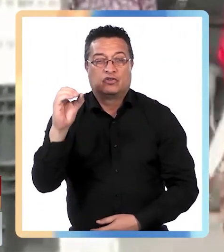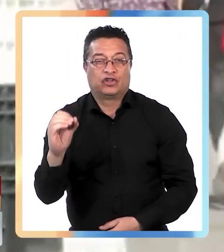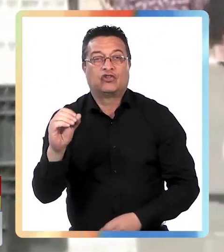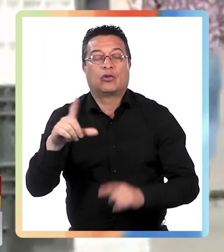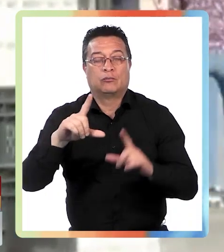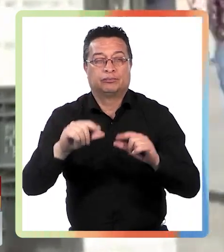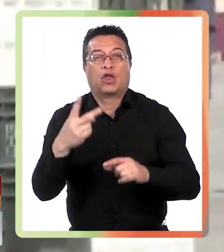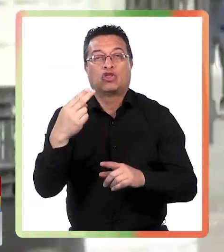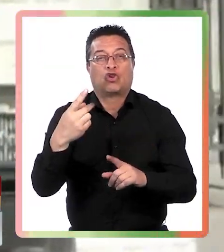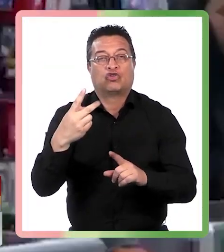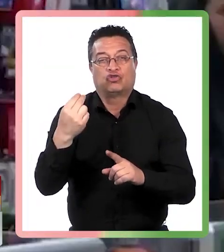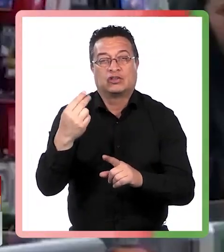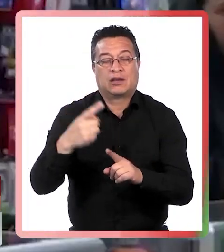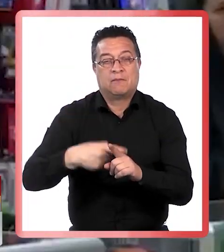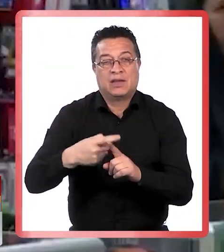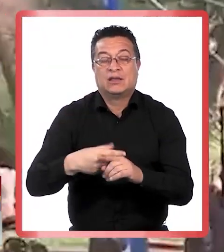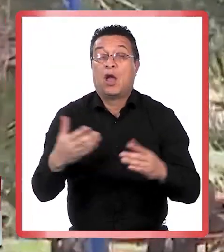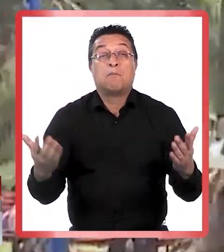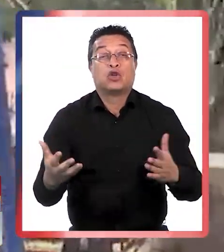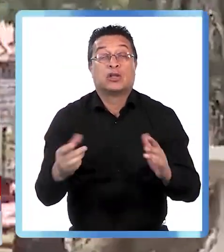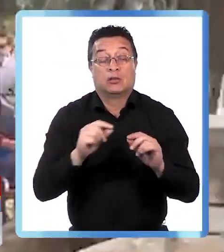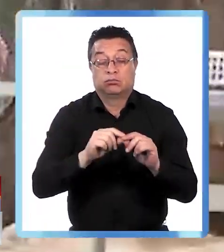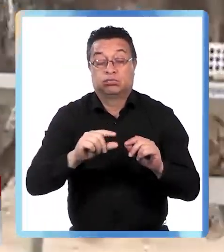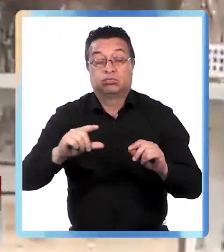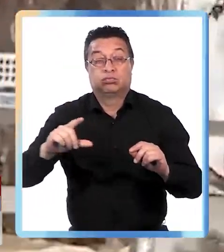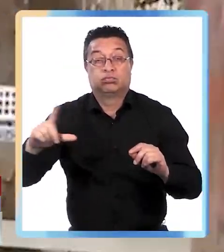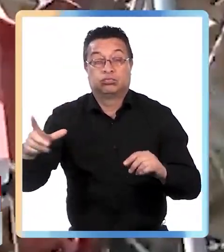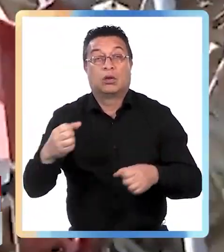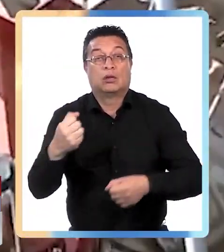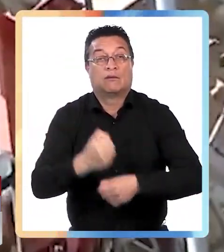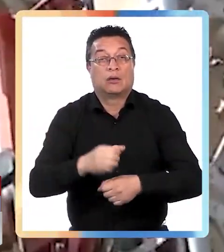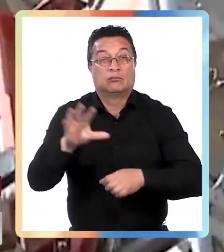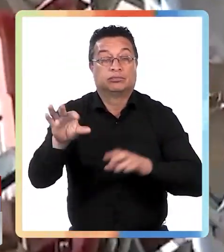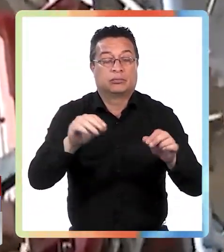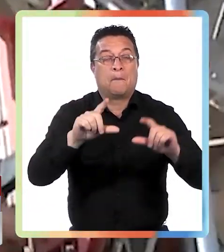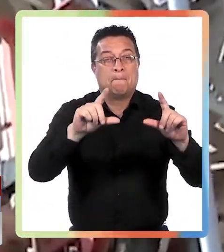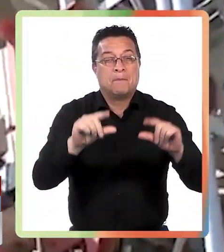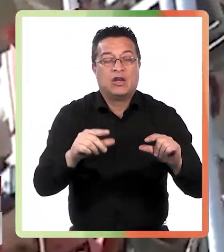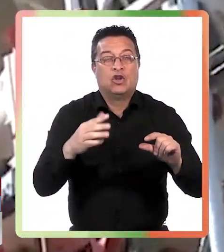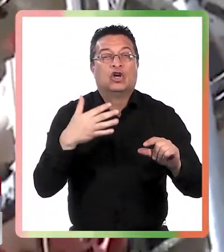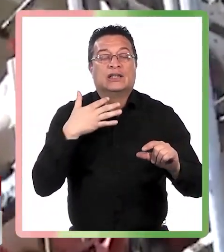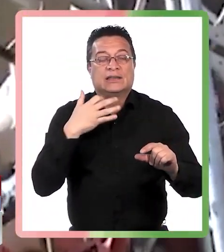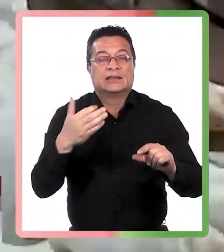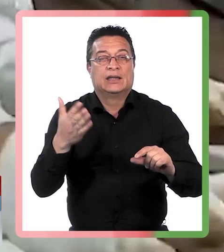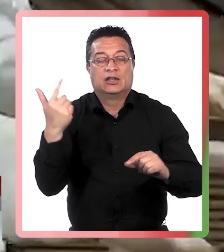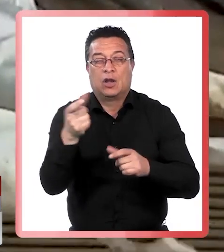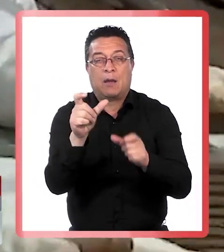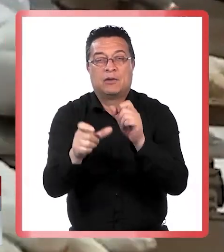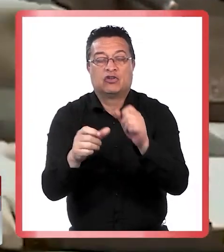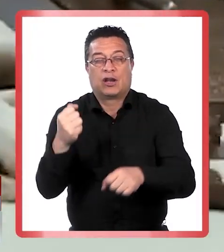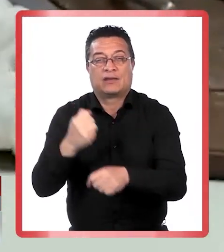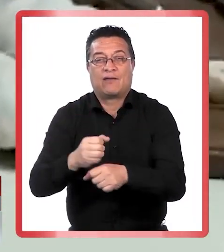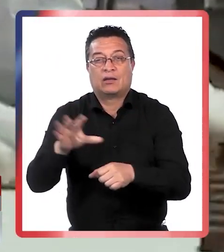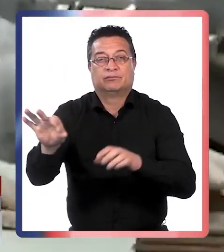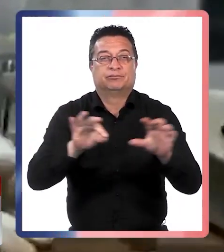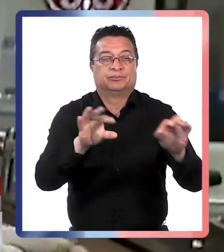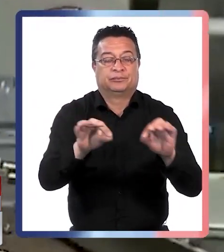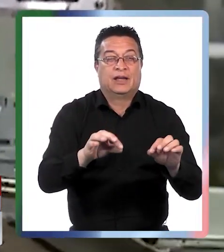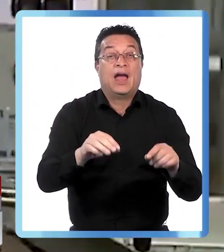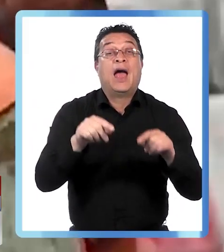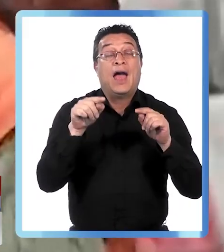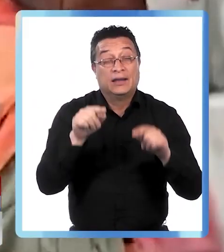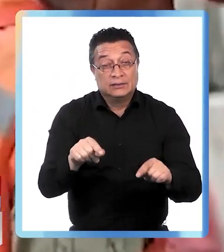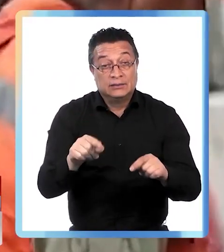porcentuales en 12 meses debido a que el alza de la fuerza de trabajo fue menor a la presentada por las personas desocupadas